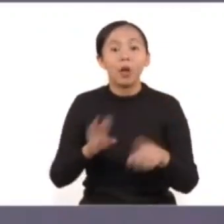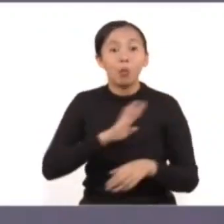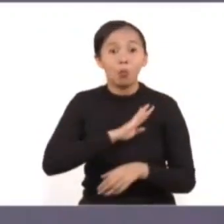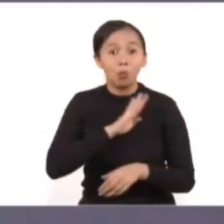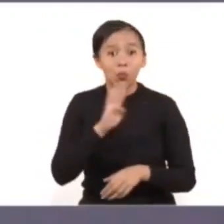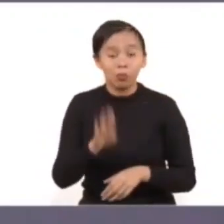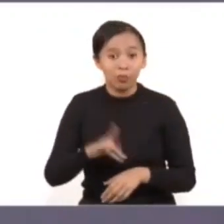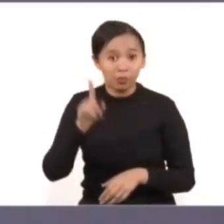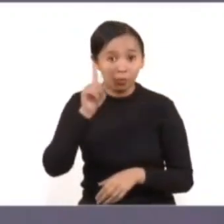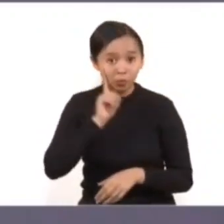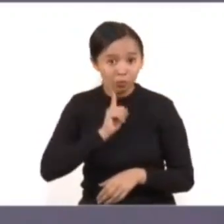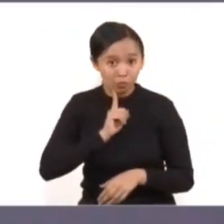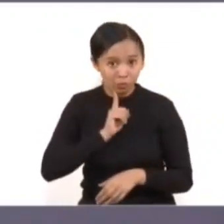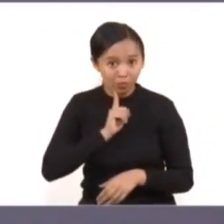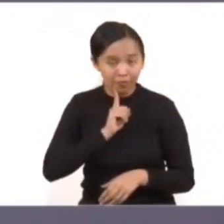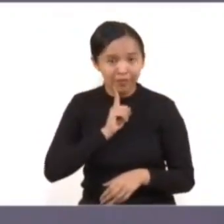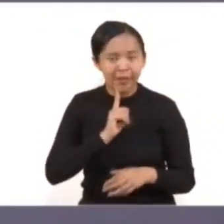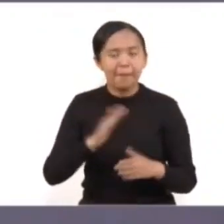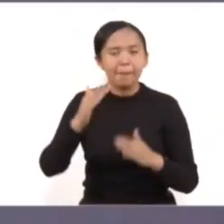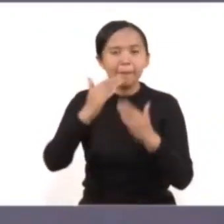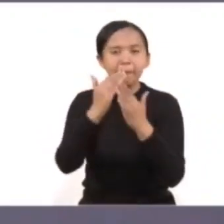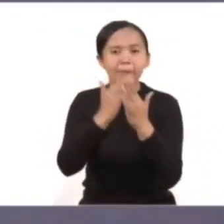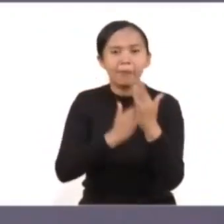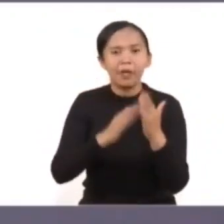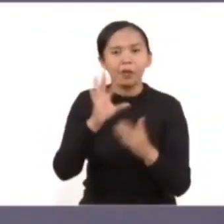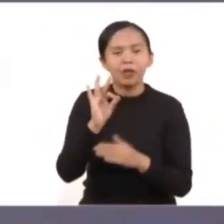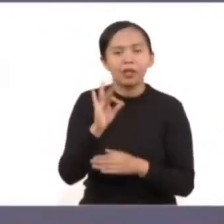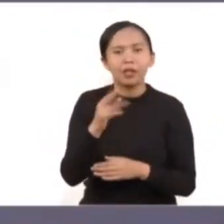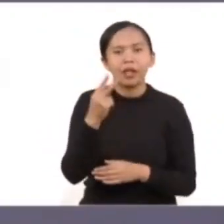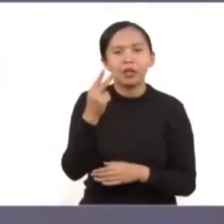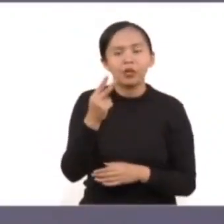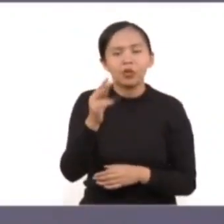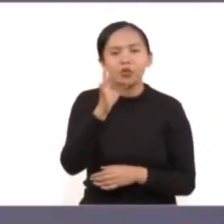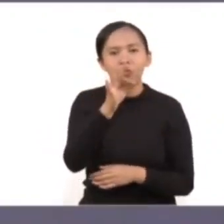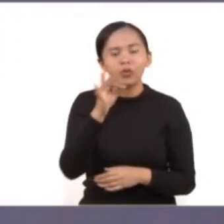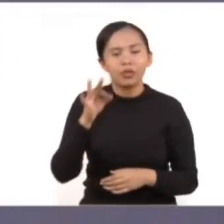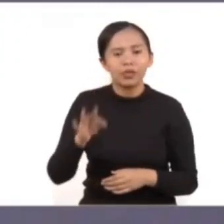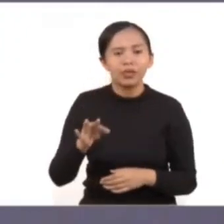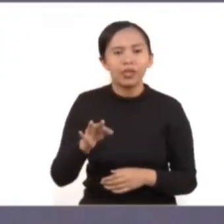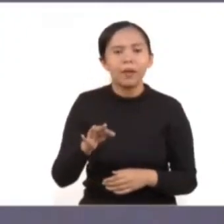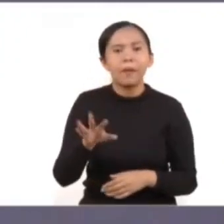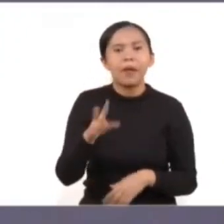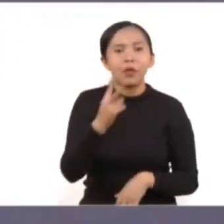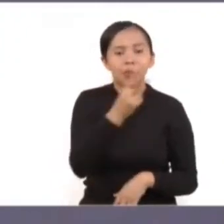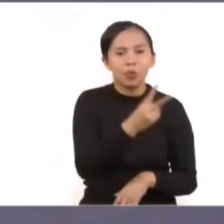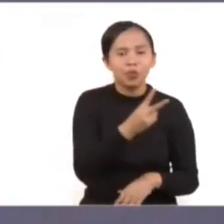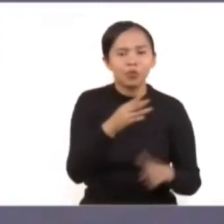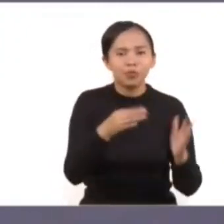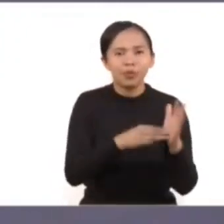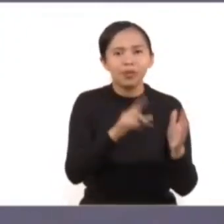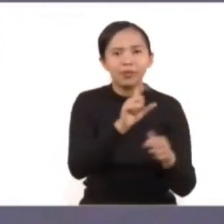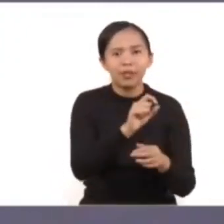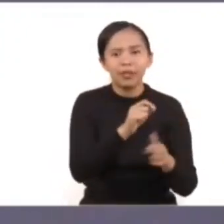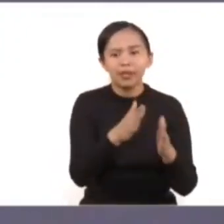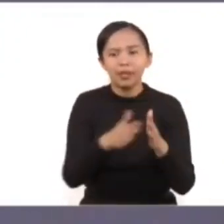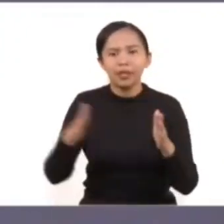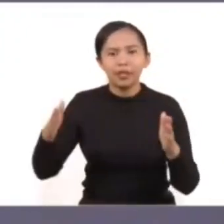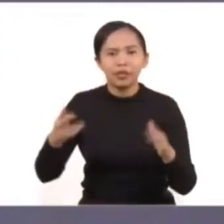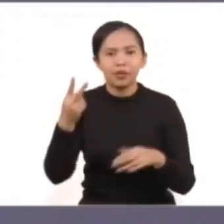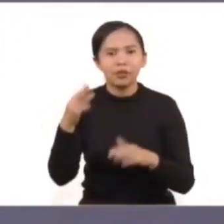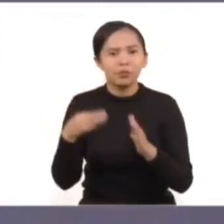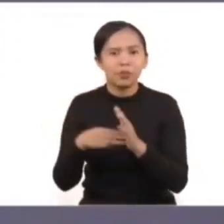mujeres han disminuido en un 42 por ciento en la Ciudad de México entre 2020 y 2023.